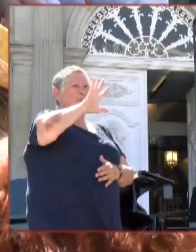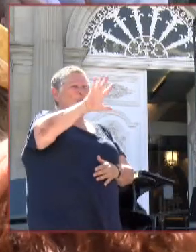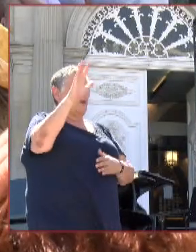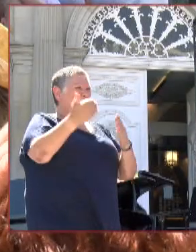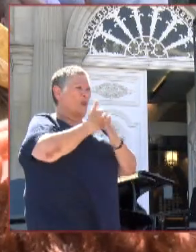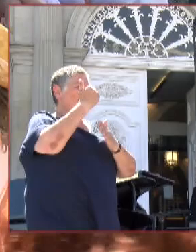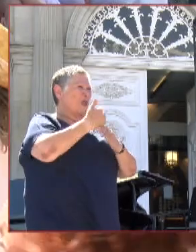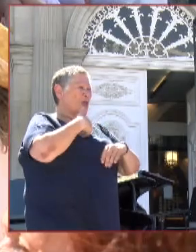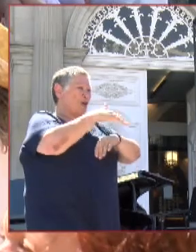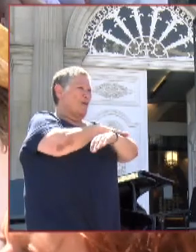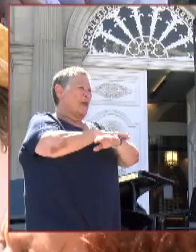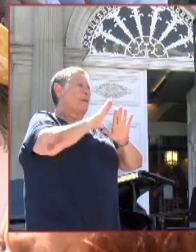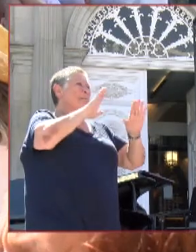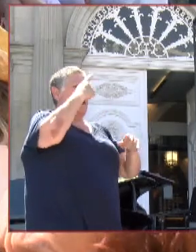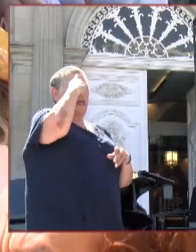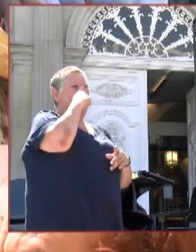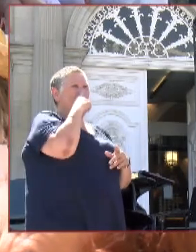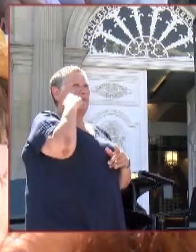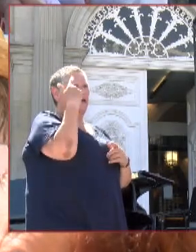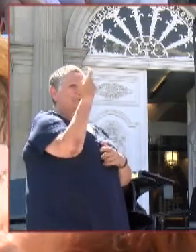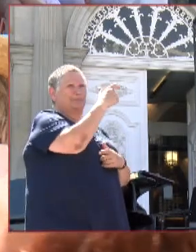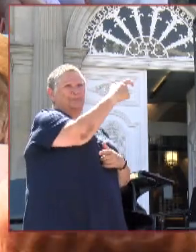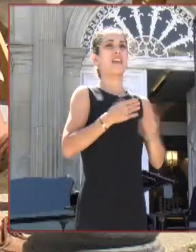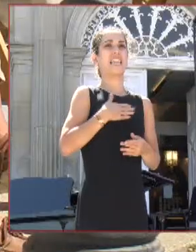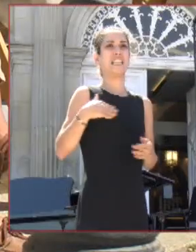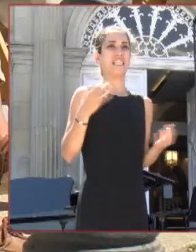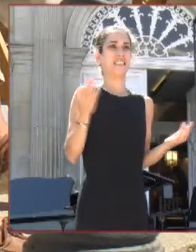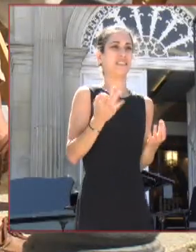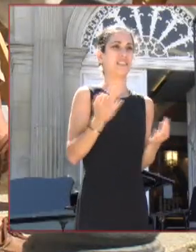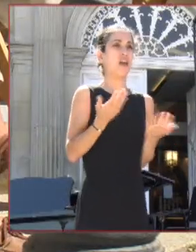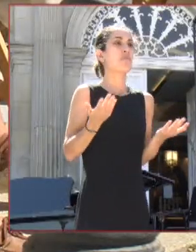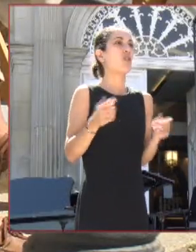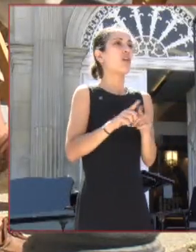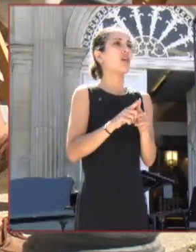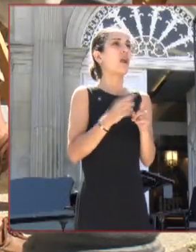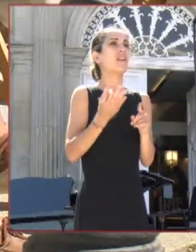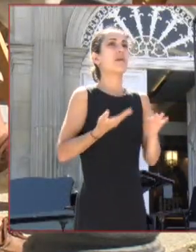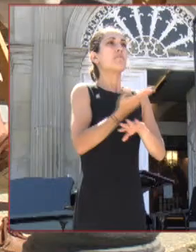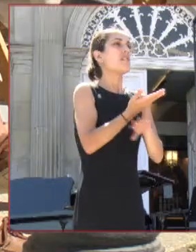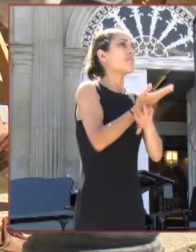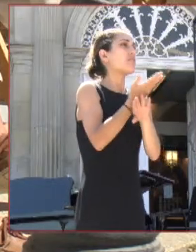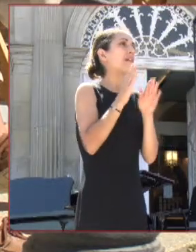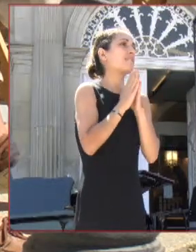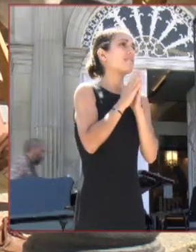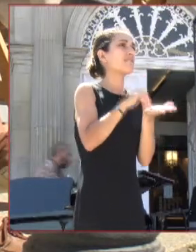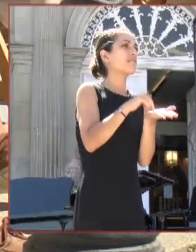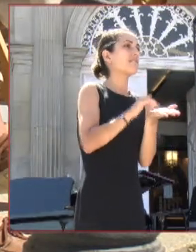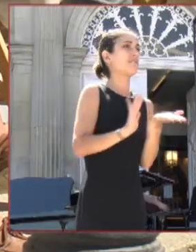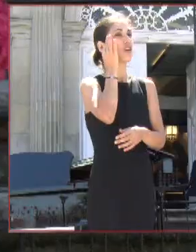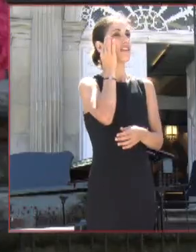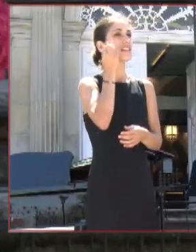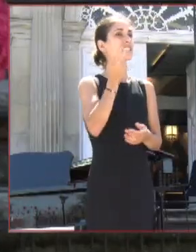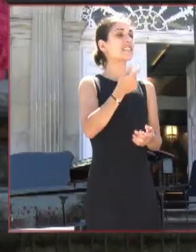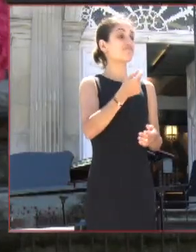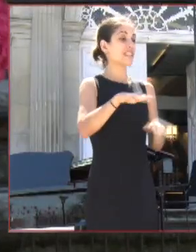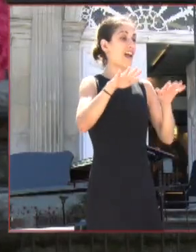mira cara ao futuro dende a humildade, pero sen perder as novas oportunidades. Todas e todos estamos aquí para plantar